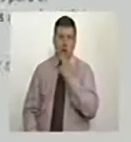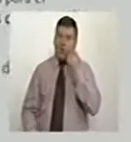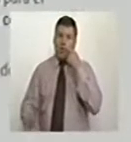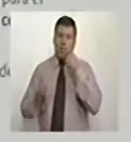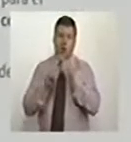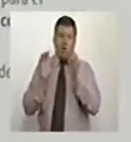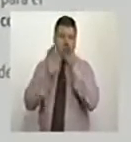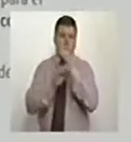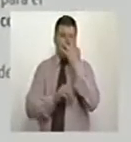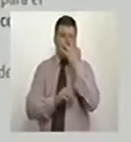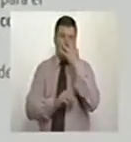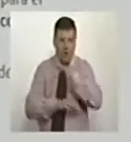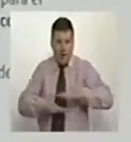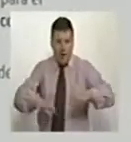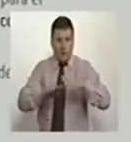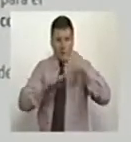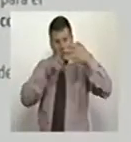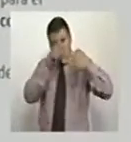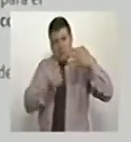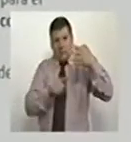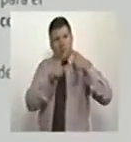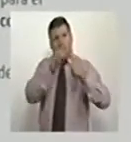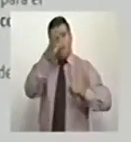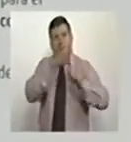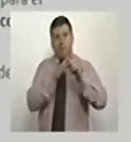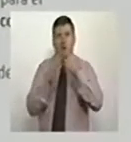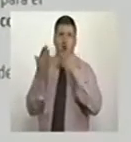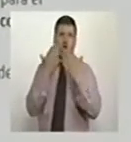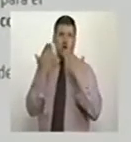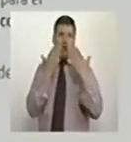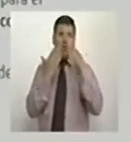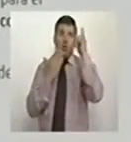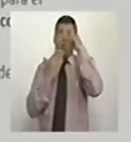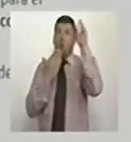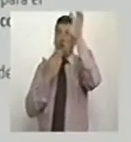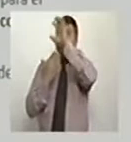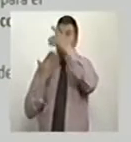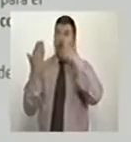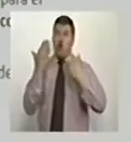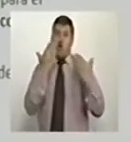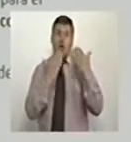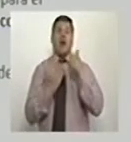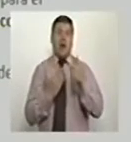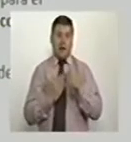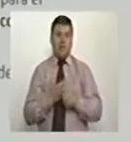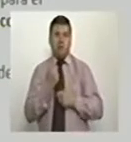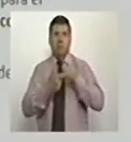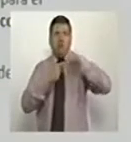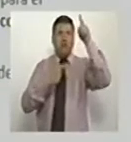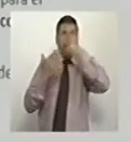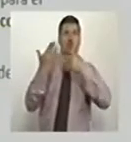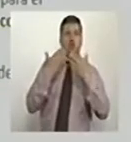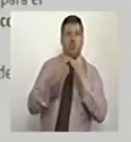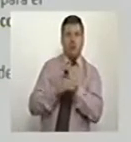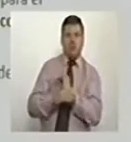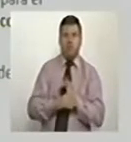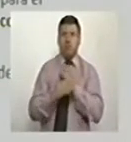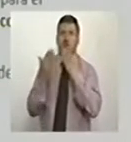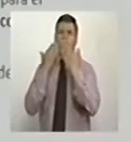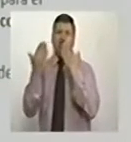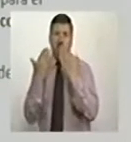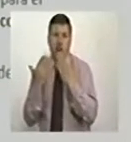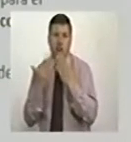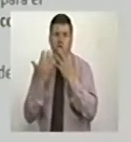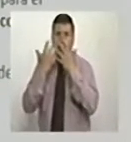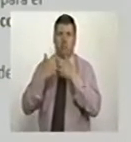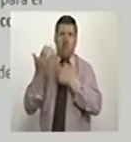se enfoca en cuatro áreas. Generación de confianza en los gobiernos por parte de los mercados, instituciones y